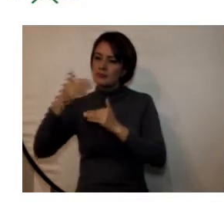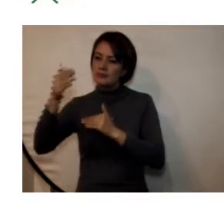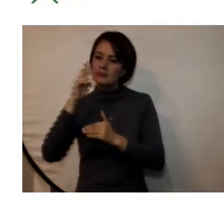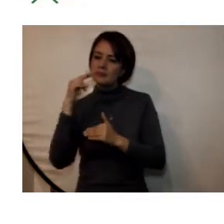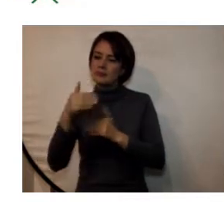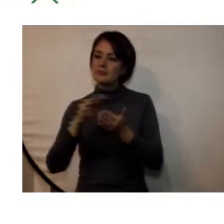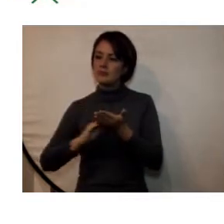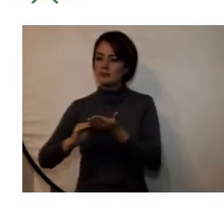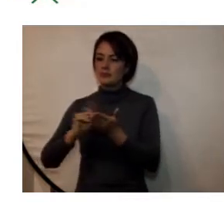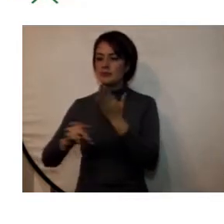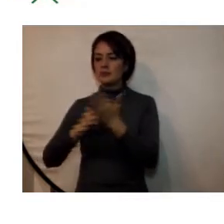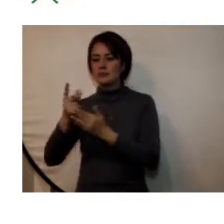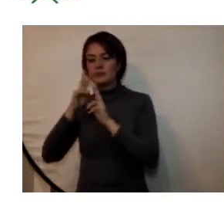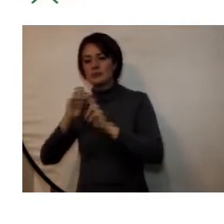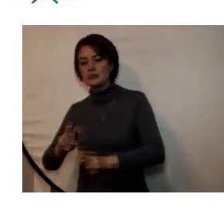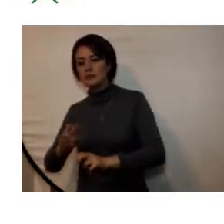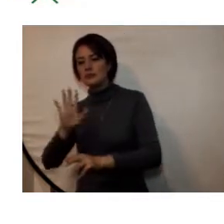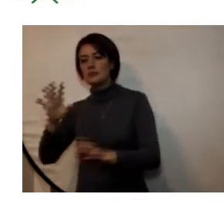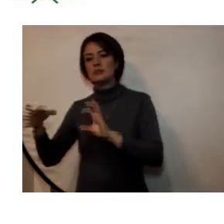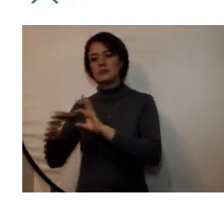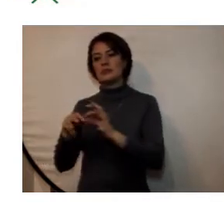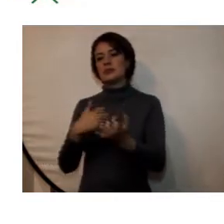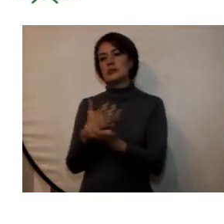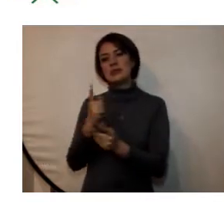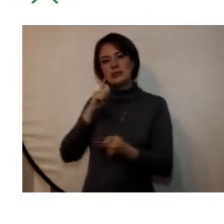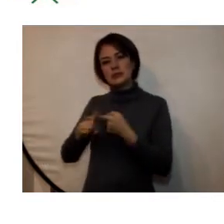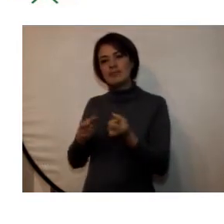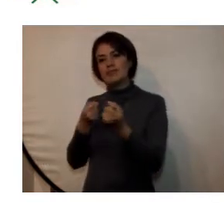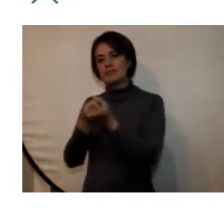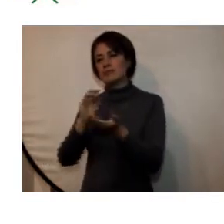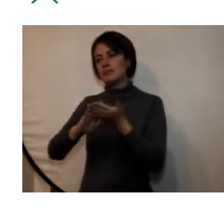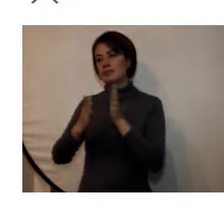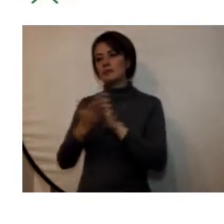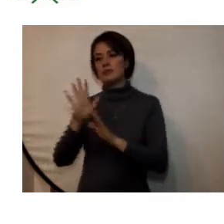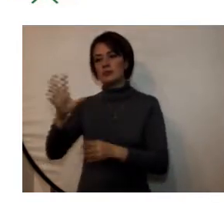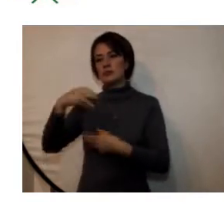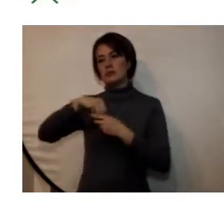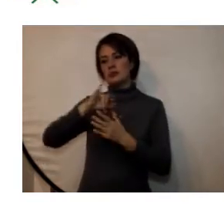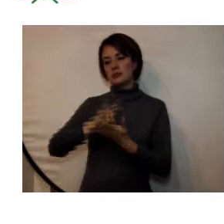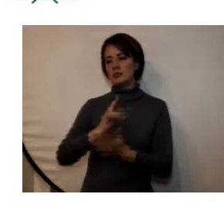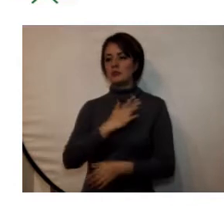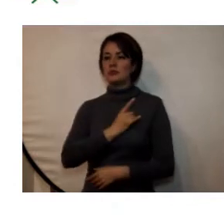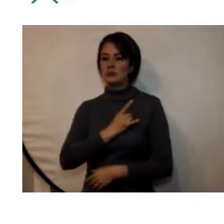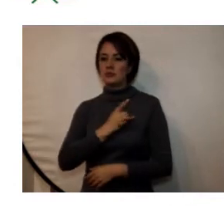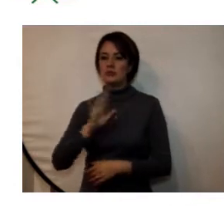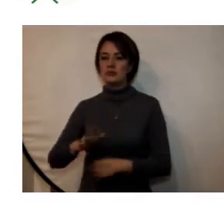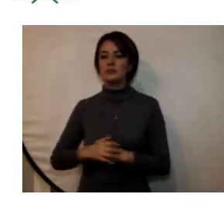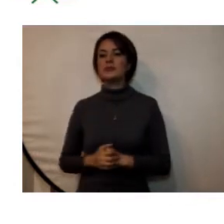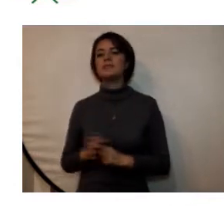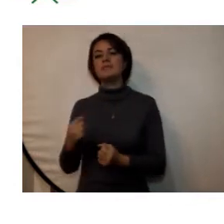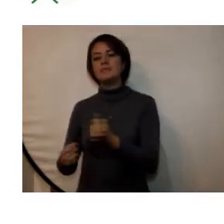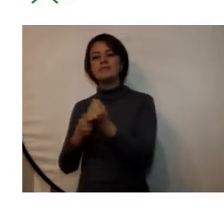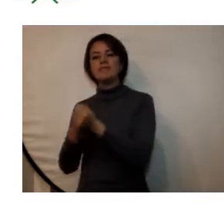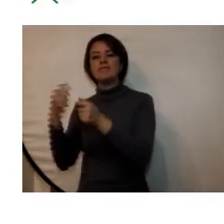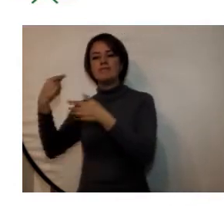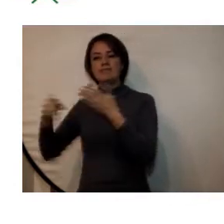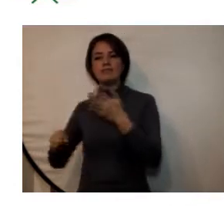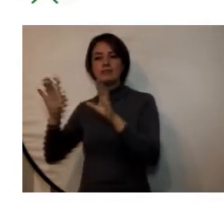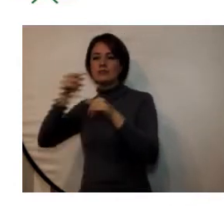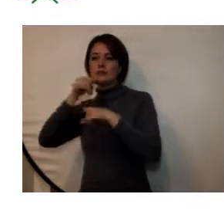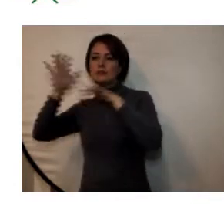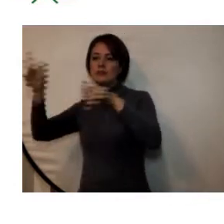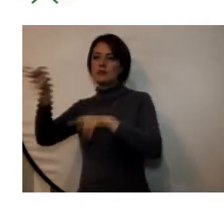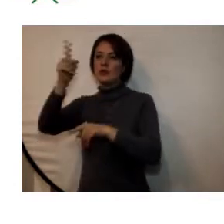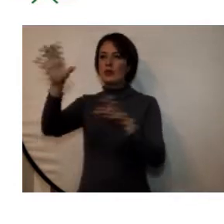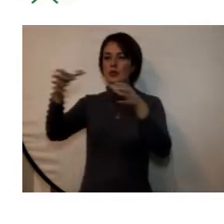investigación relacionados con la ciencia al servicio de la paz dentro de la universidad se dio apoyo a diversas dependencias del sector público y el